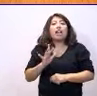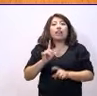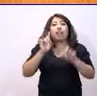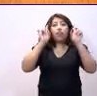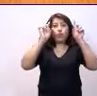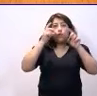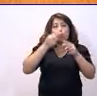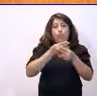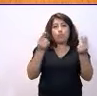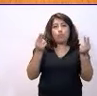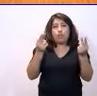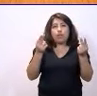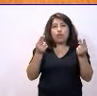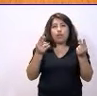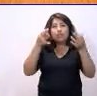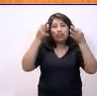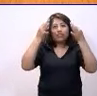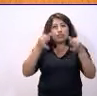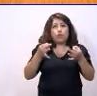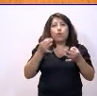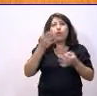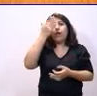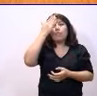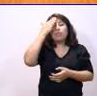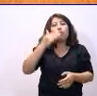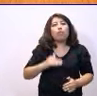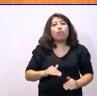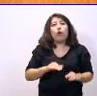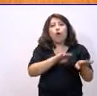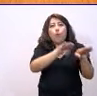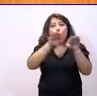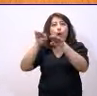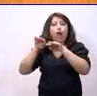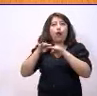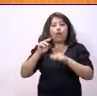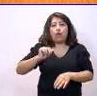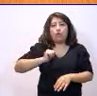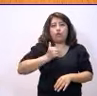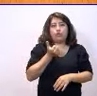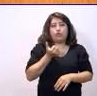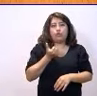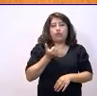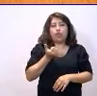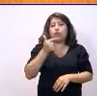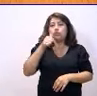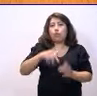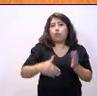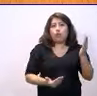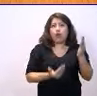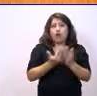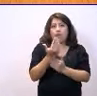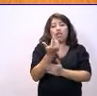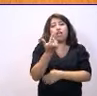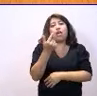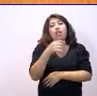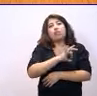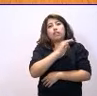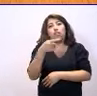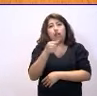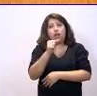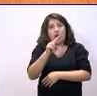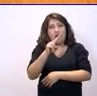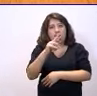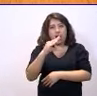única que realmente garantiza el principio de igualdad de oportunidades. Y eso se lo decía esta mañana el señor García también. Es